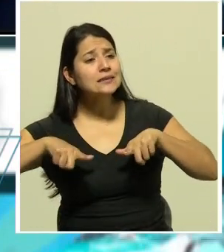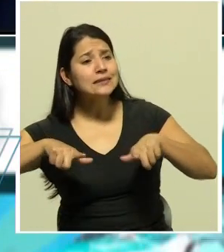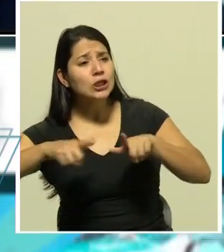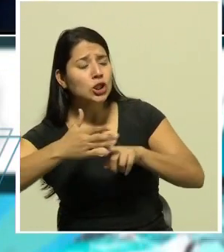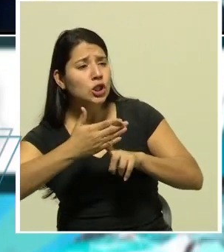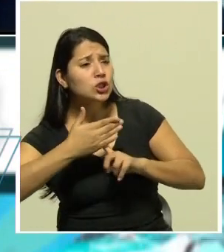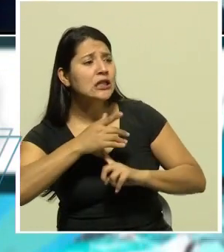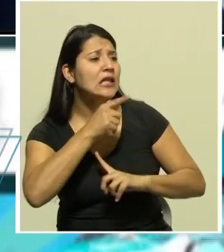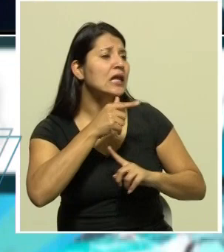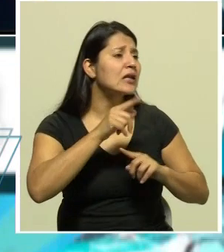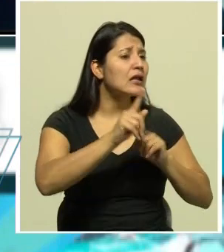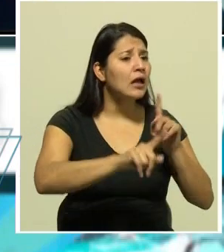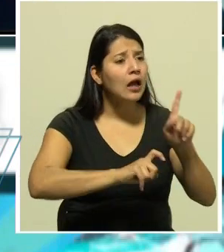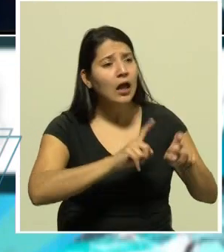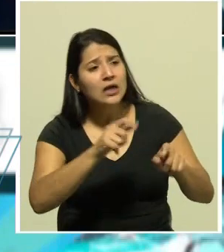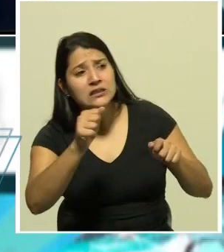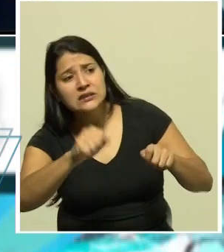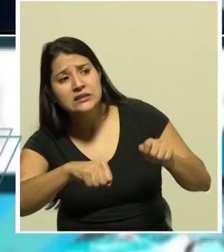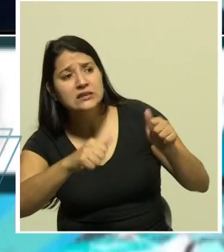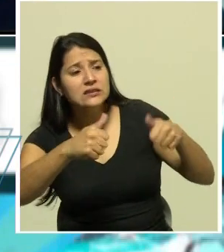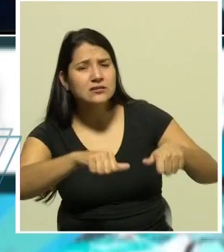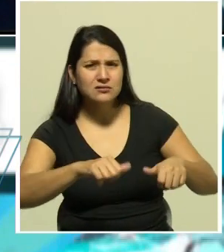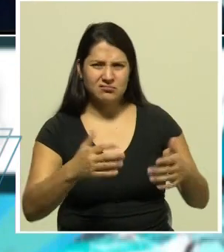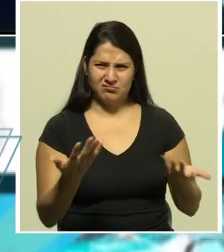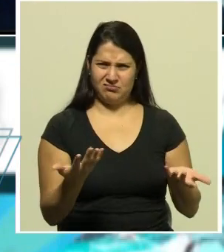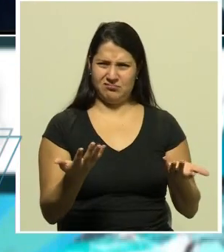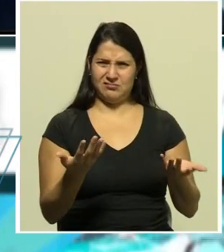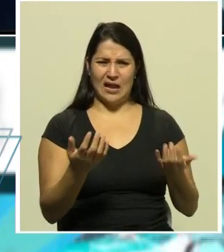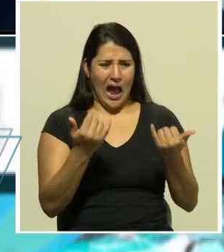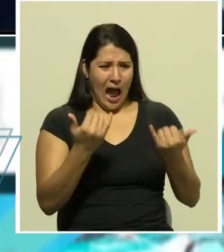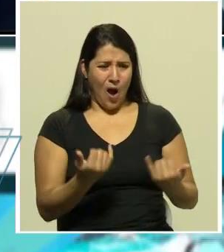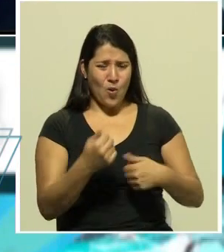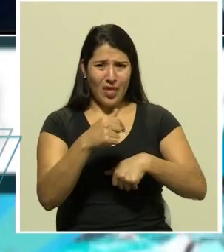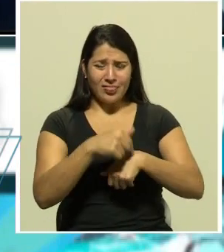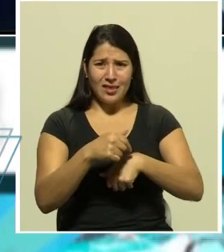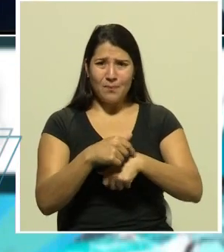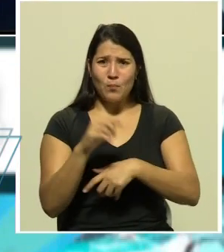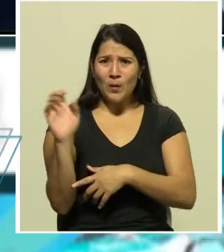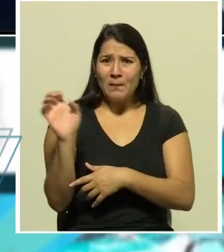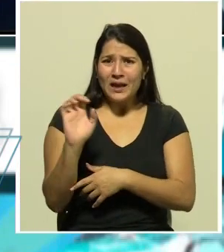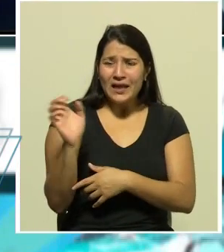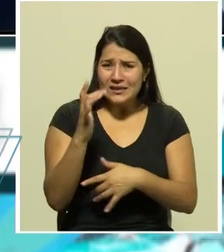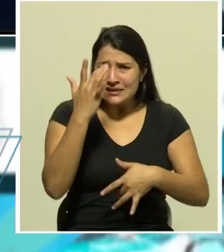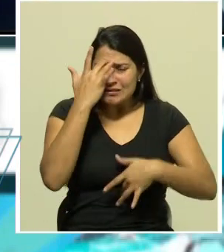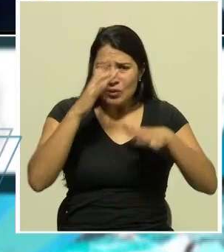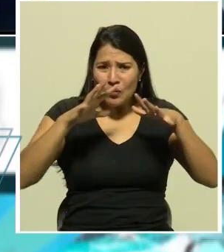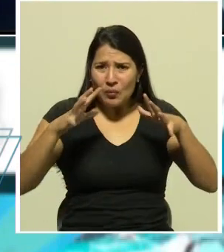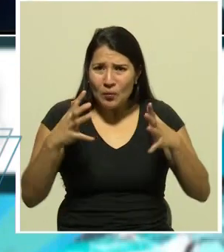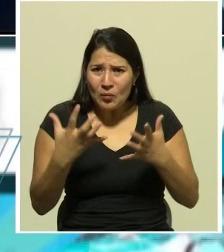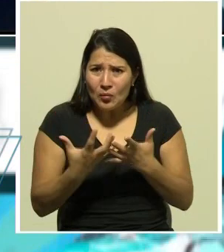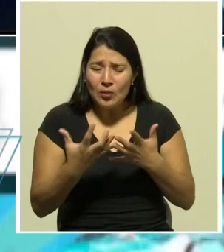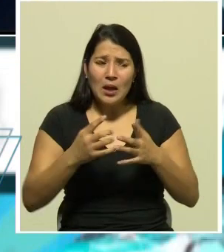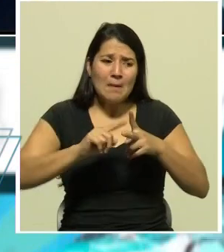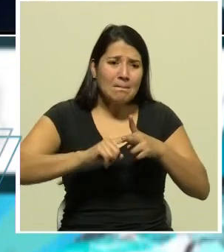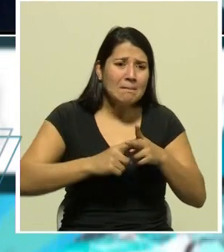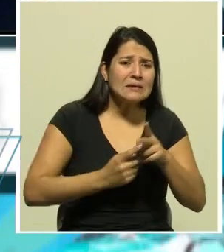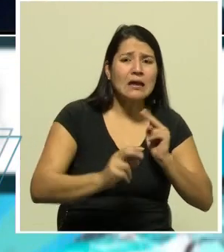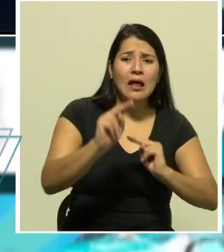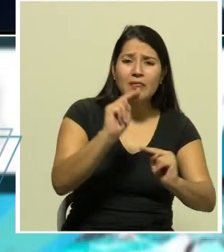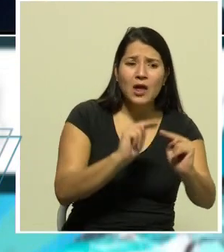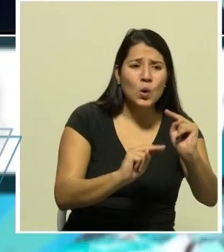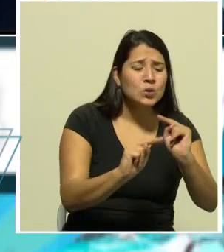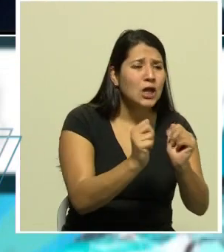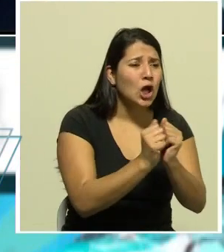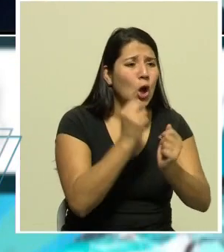pandemia estar en este tipo de negociaciones perder días dialogando a lo mejor con partes